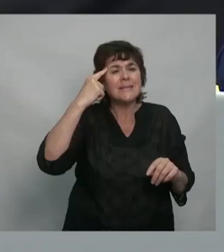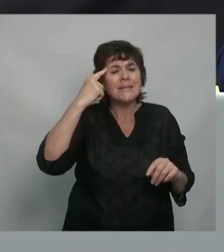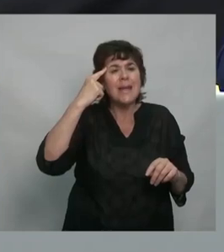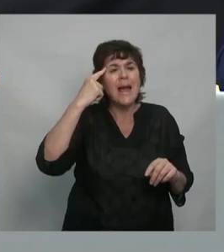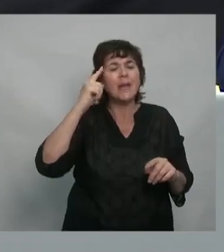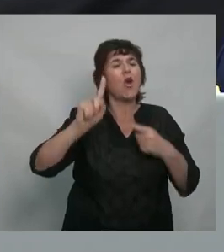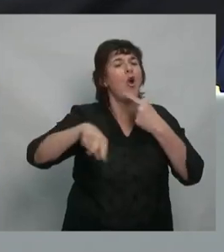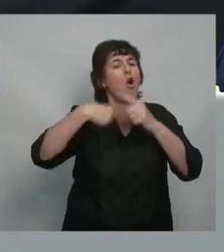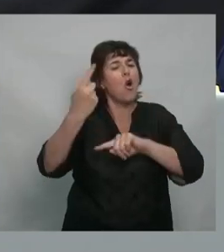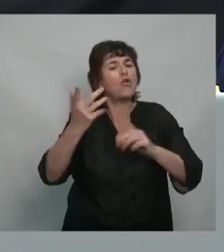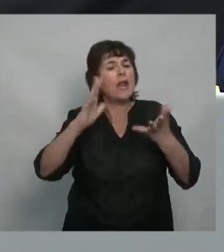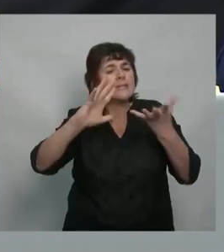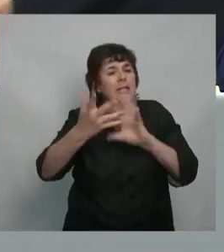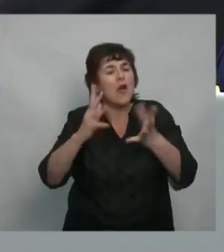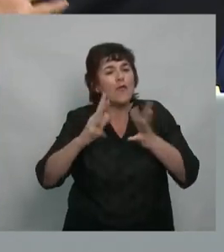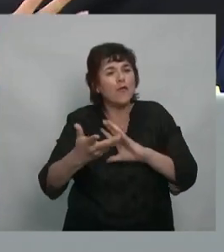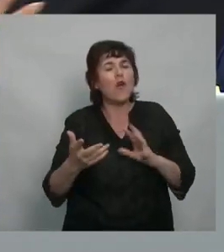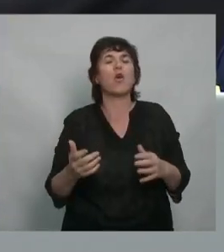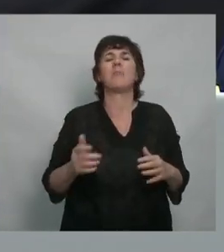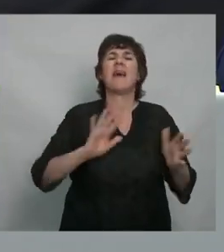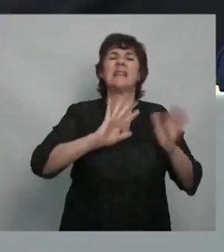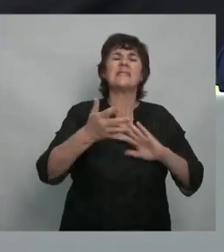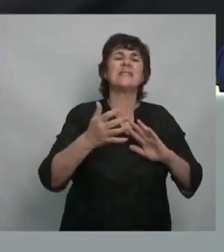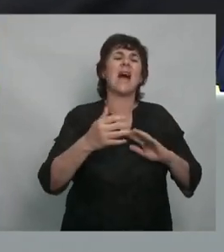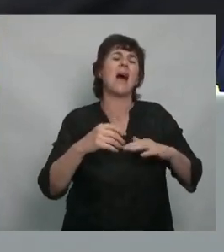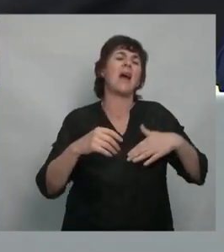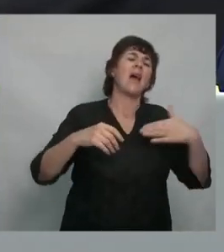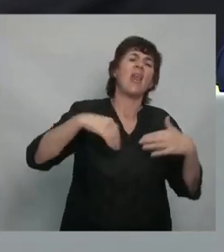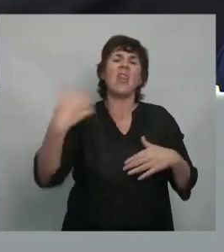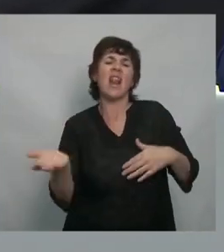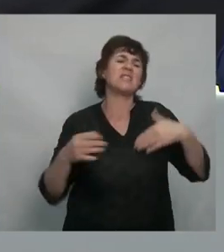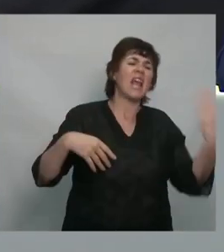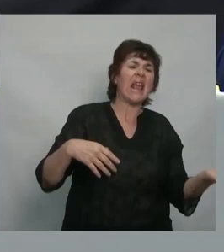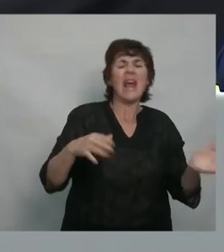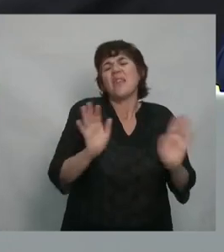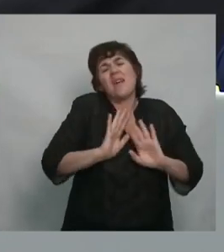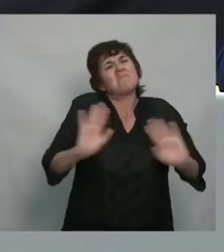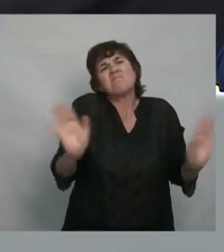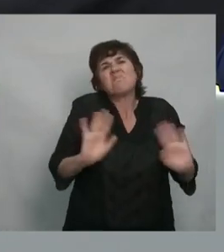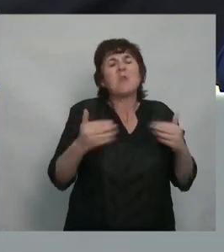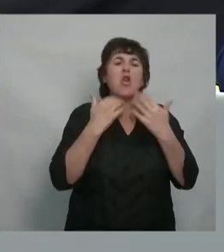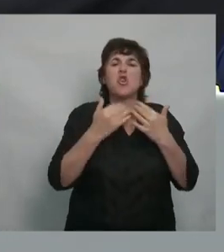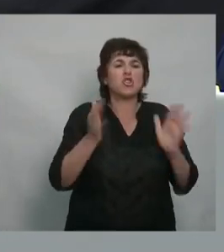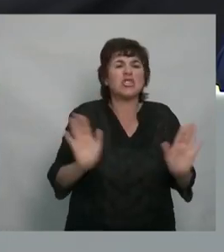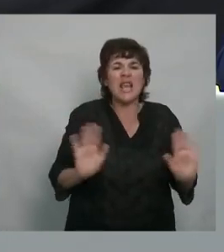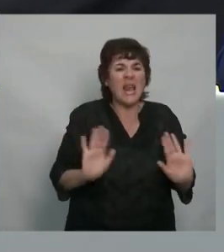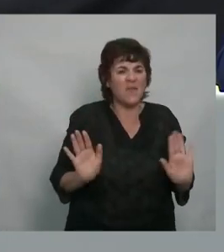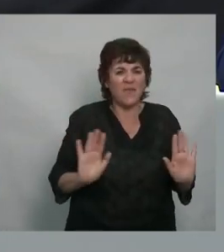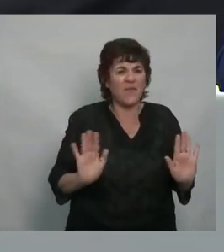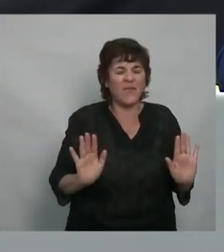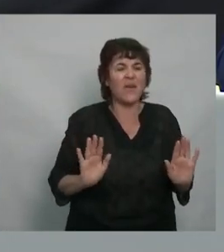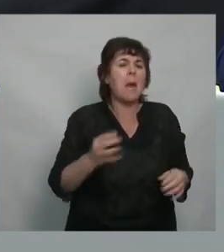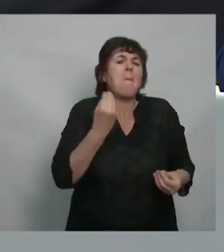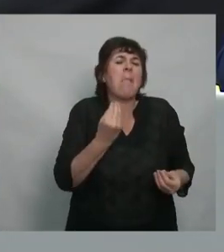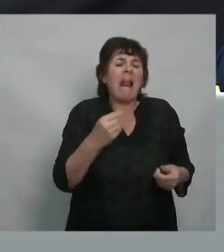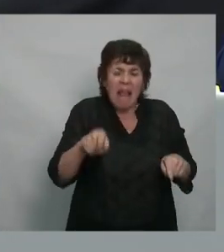Creo que la categoría de derechas e izquierdas es una categoría absolutamente perimida, que no sirve, sirve solamente para